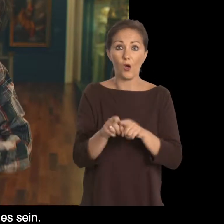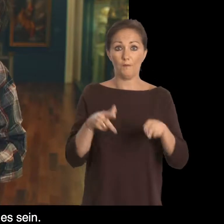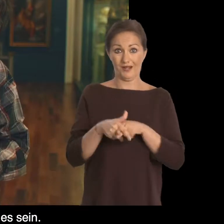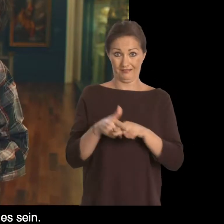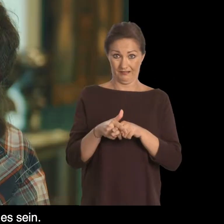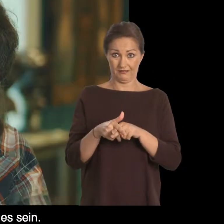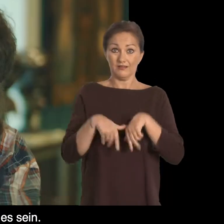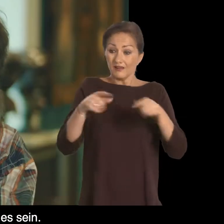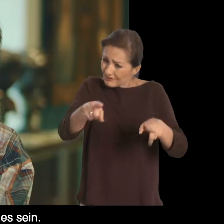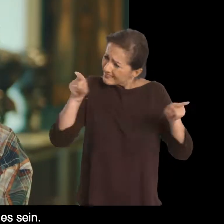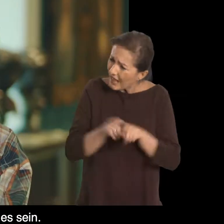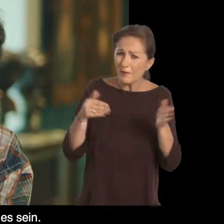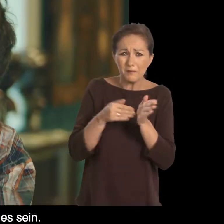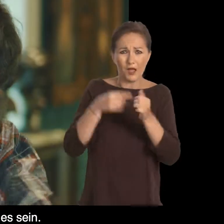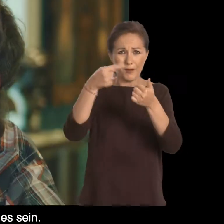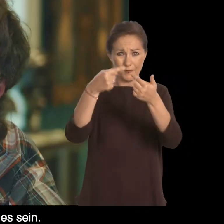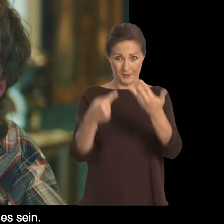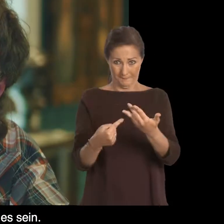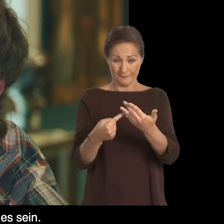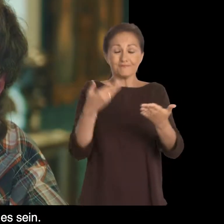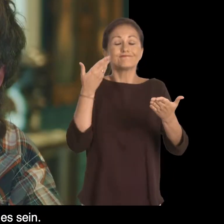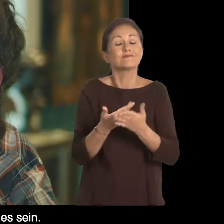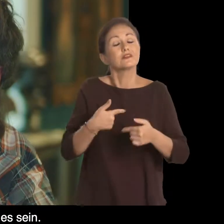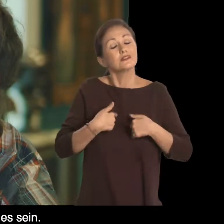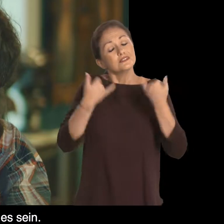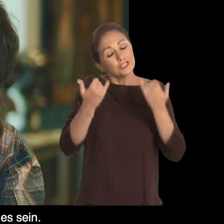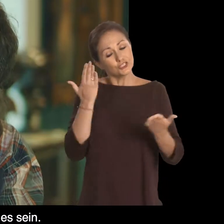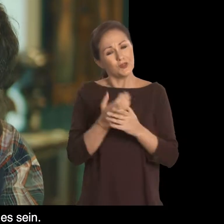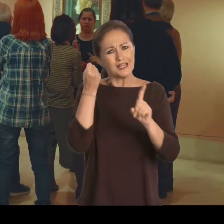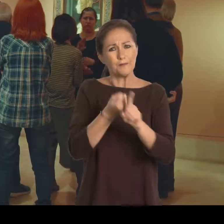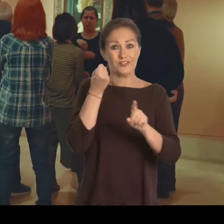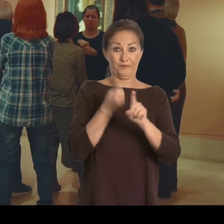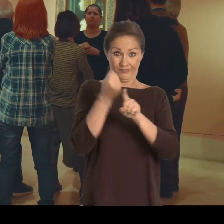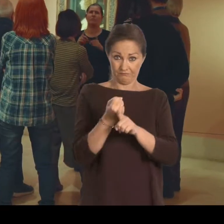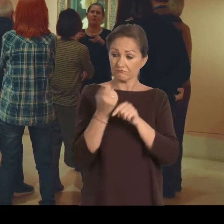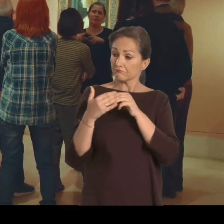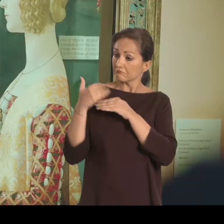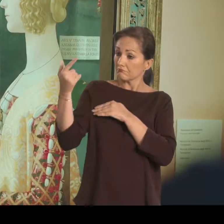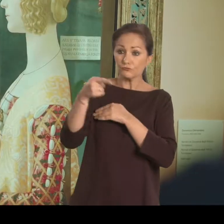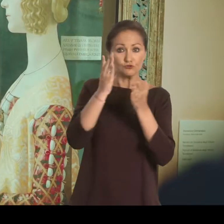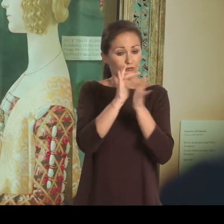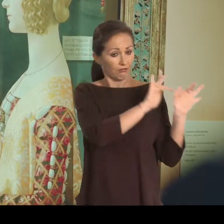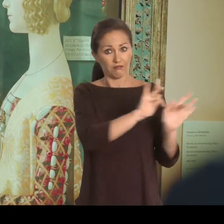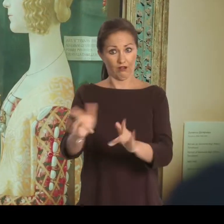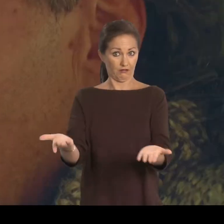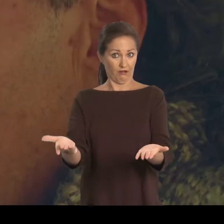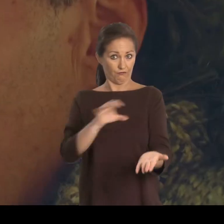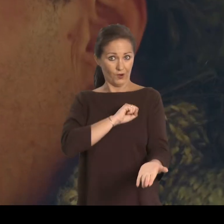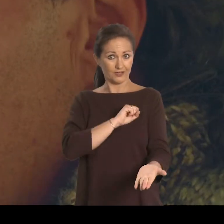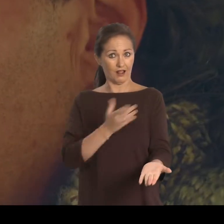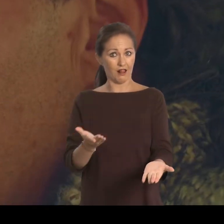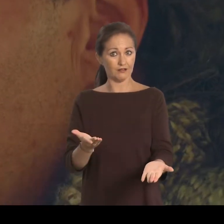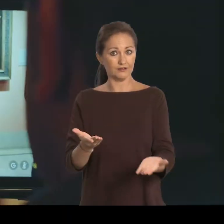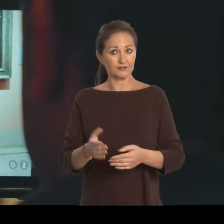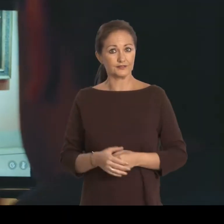puedes ser tú. Y vas a necesitar de lo que nosotros estamos luchando hoy. Lo vas a necesitar tú. Y te vas a